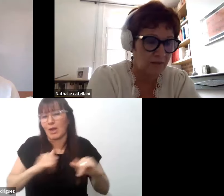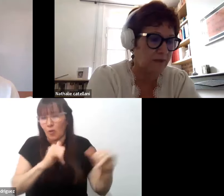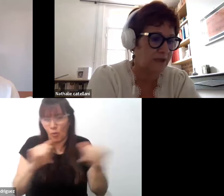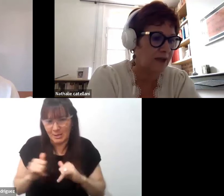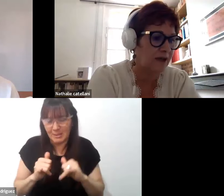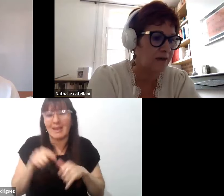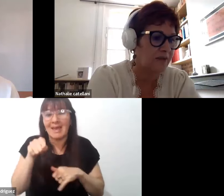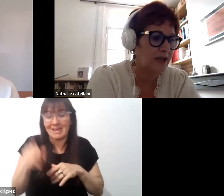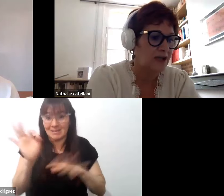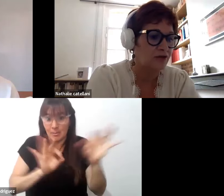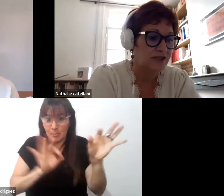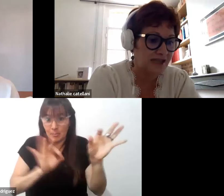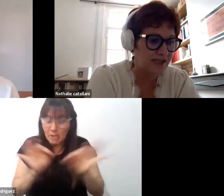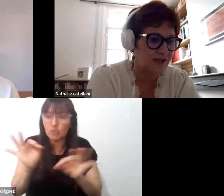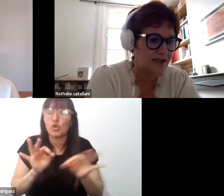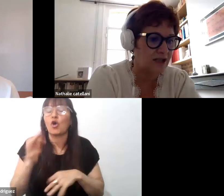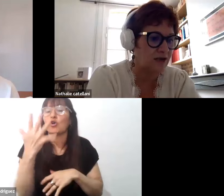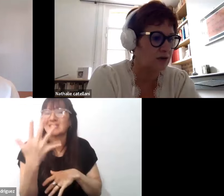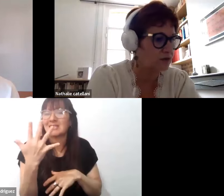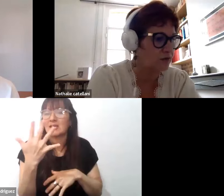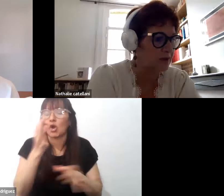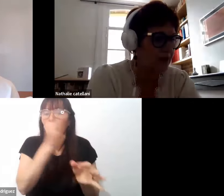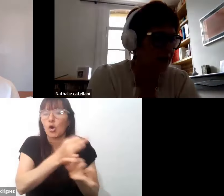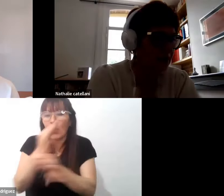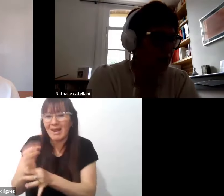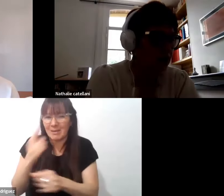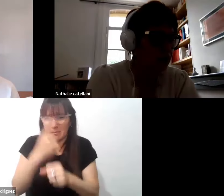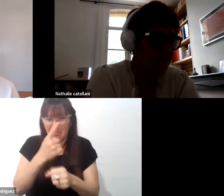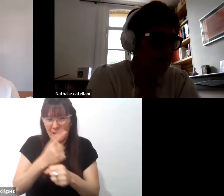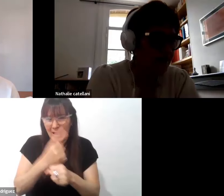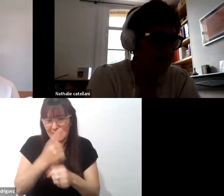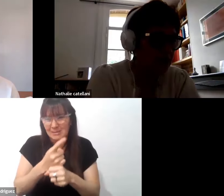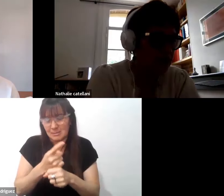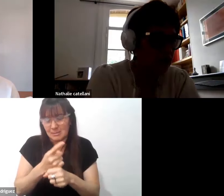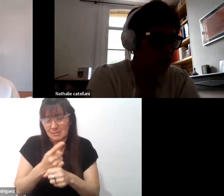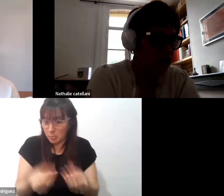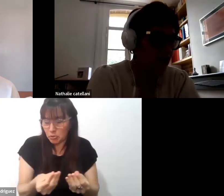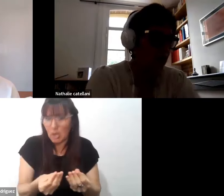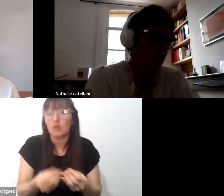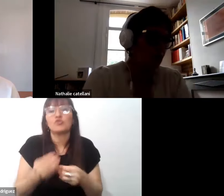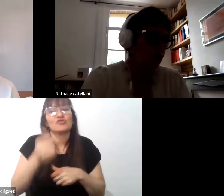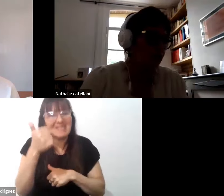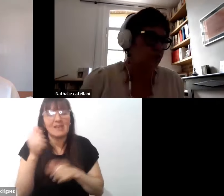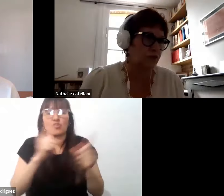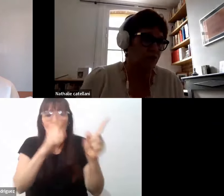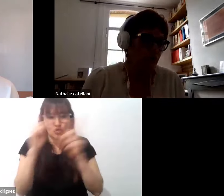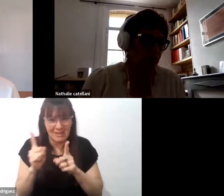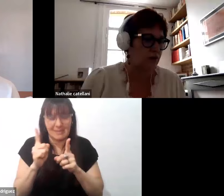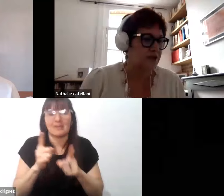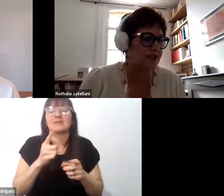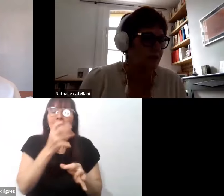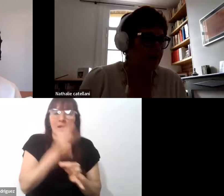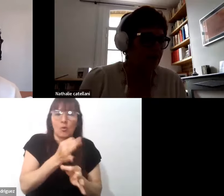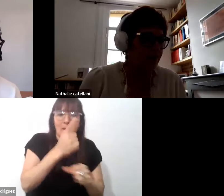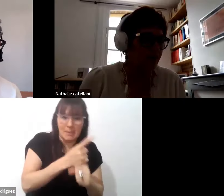cooperación de cinco escuelas primarias, de seis docentes de primaria, de seis docentes